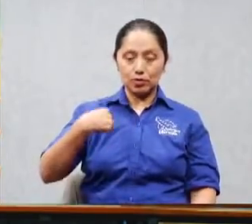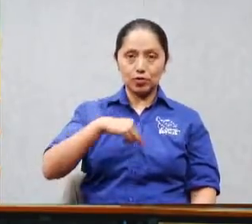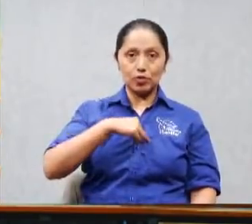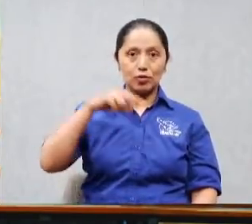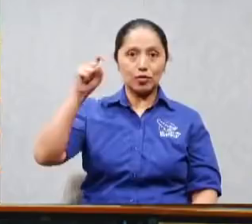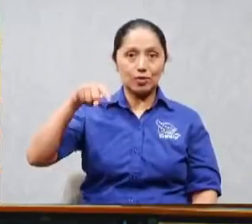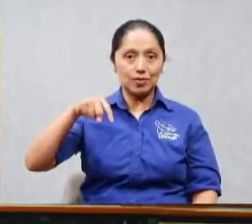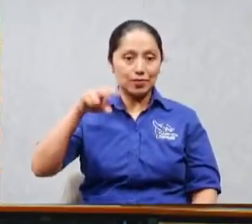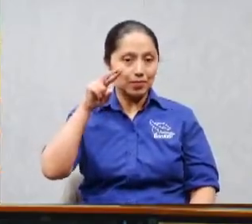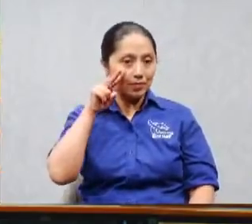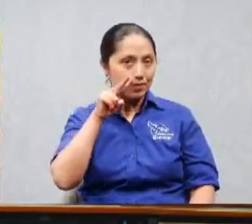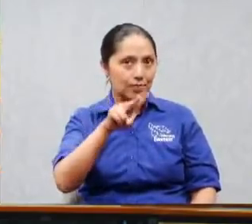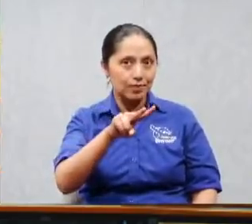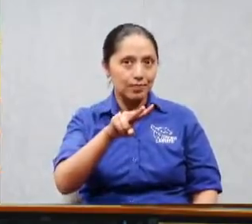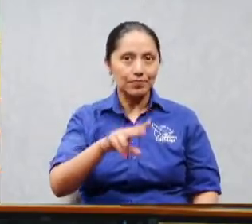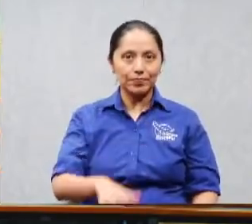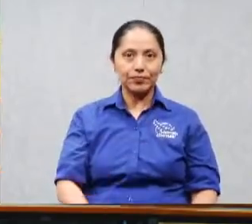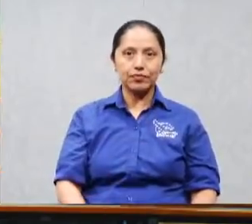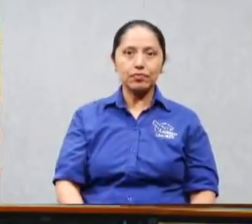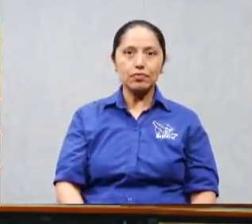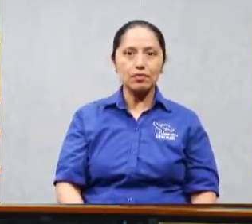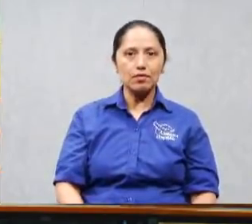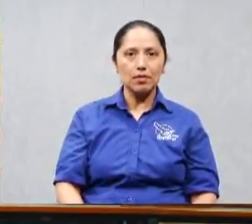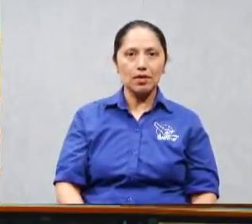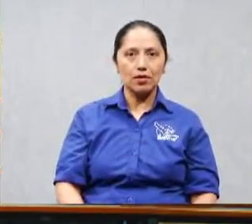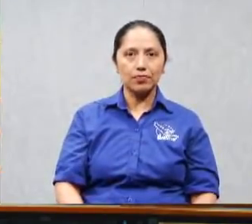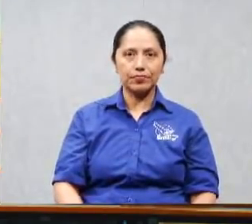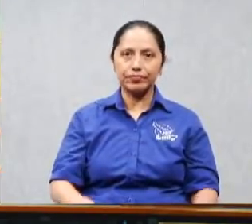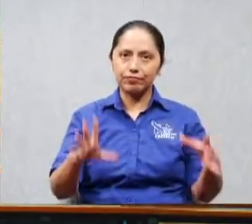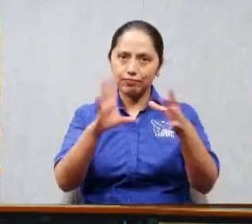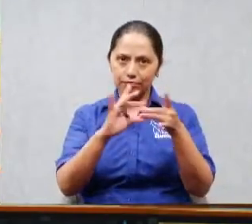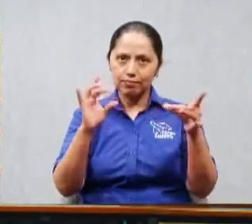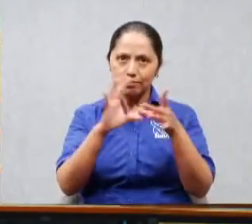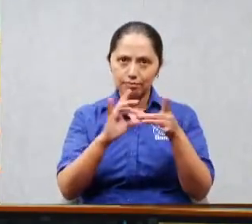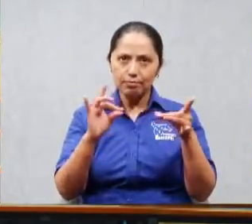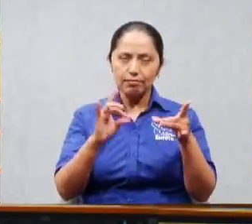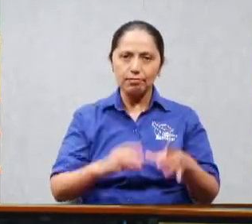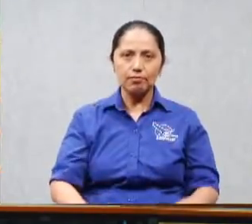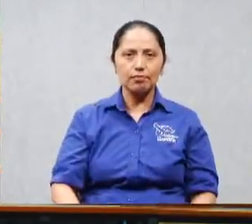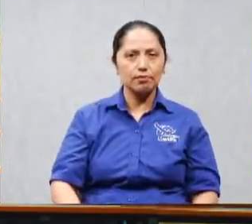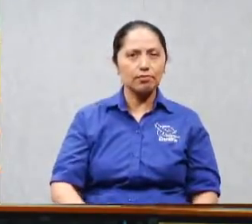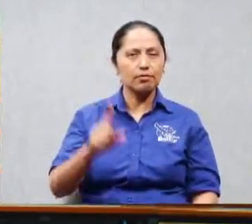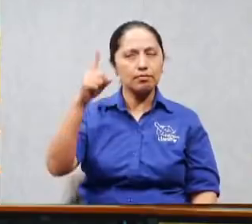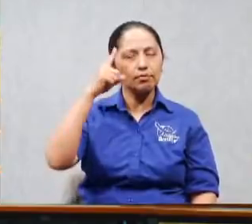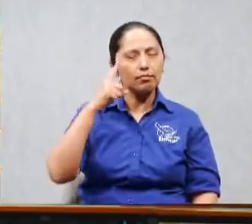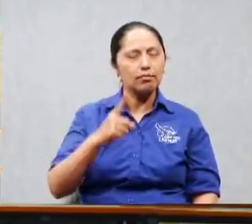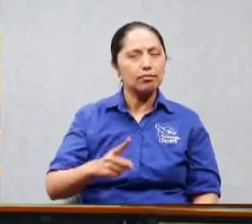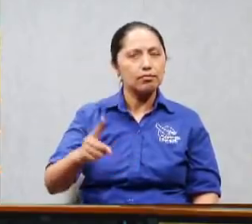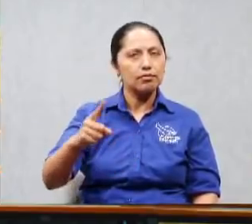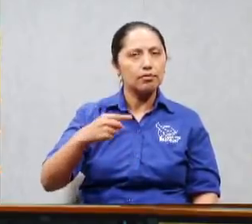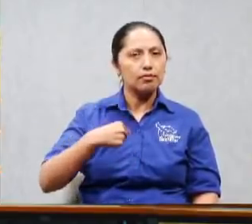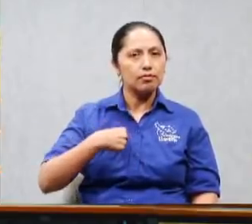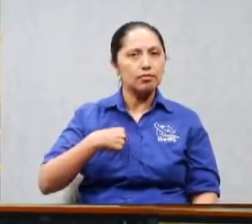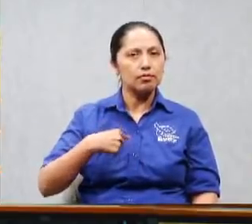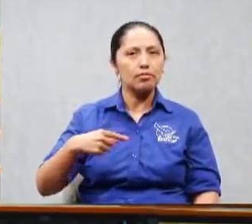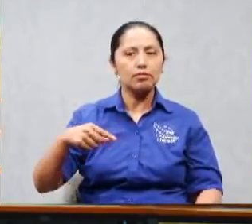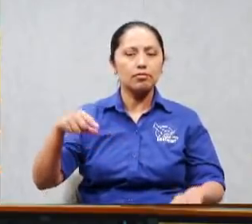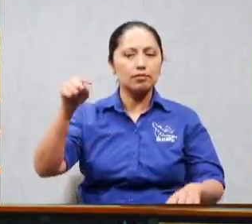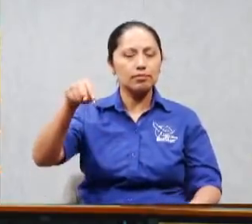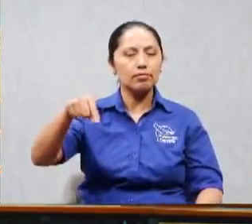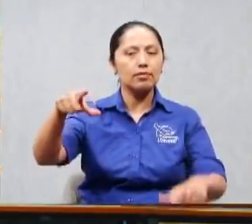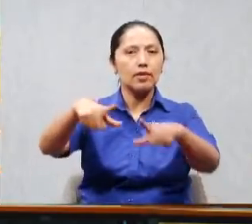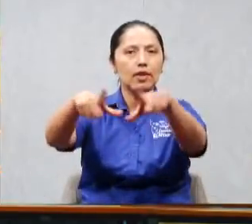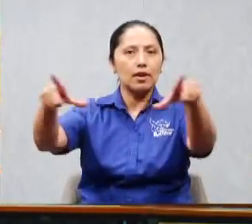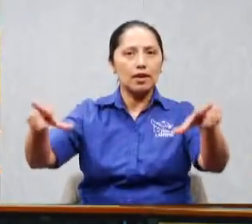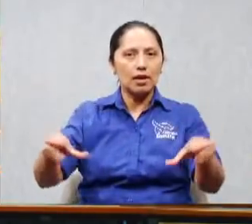Un día, estando en cierto lugar, iba a predicar en un retiro de matrimonios y para llegar al